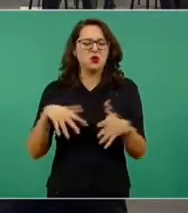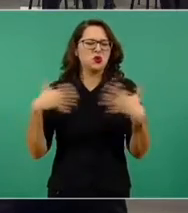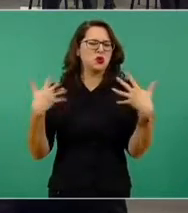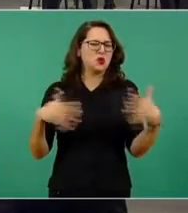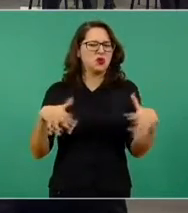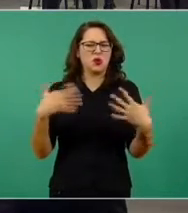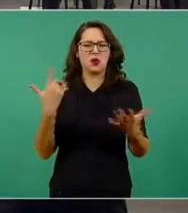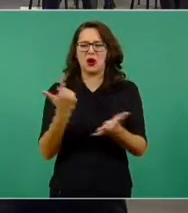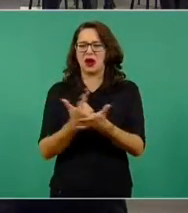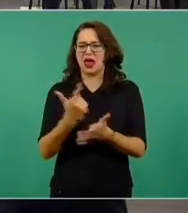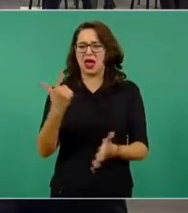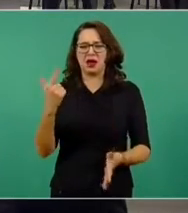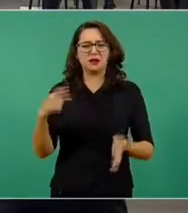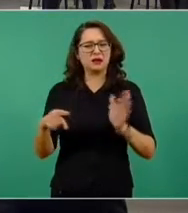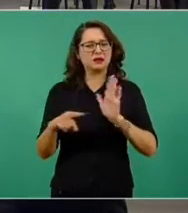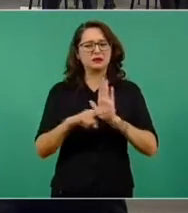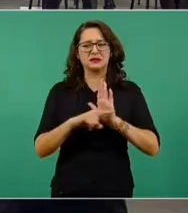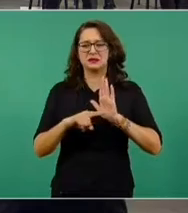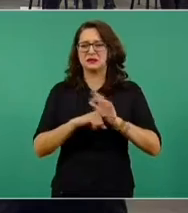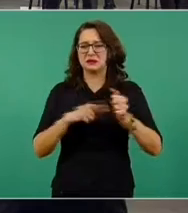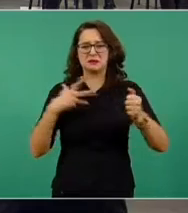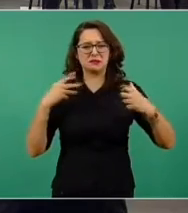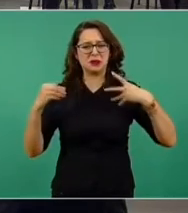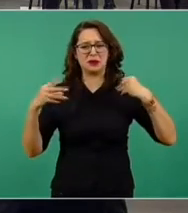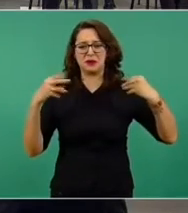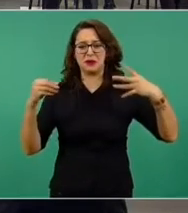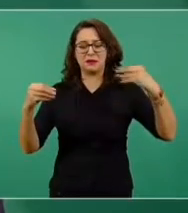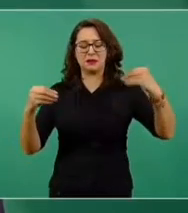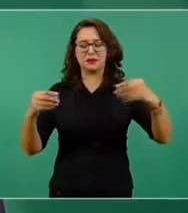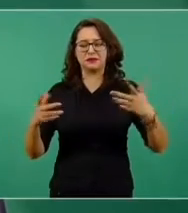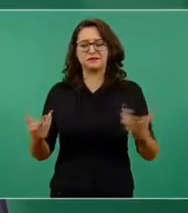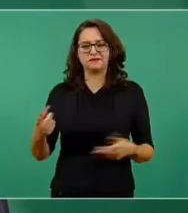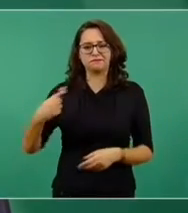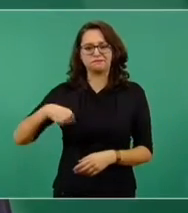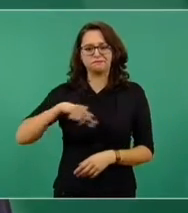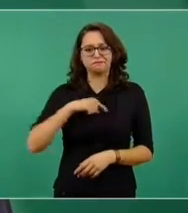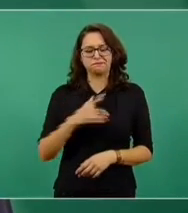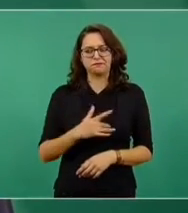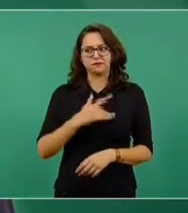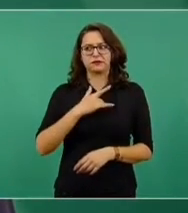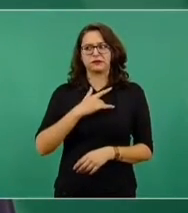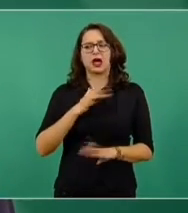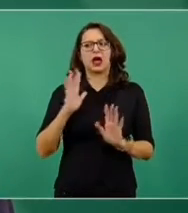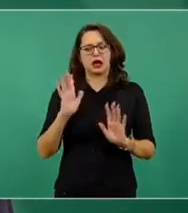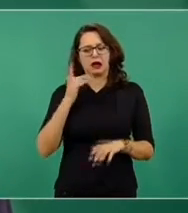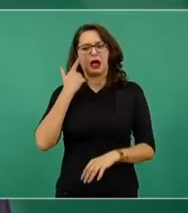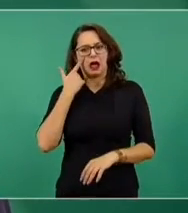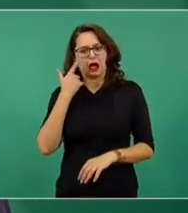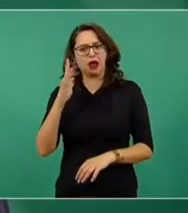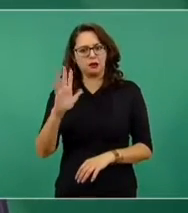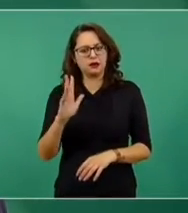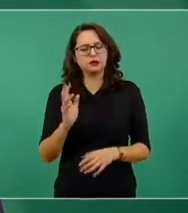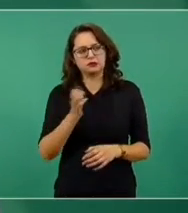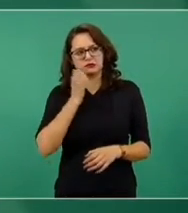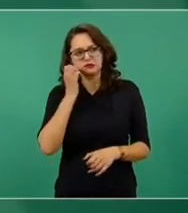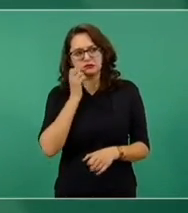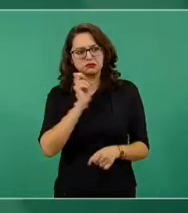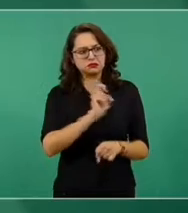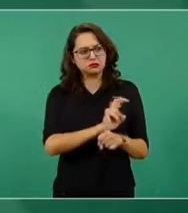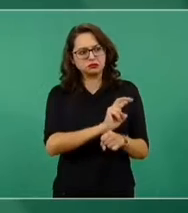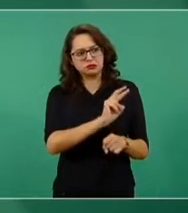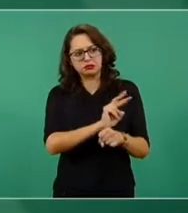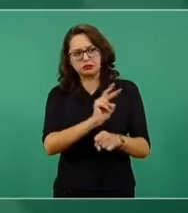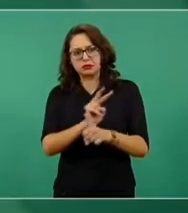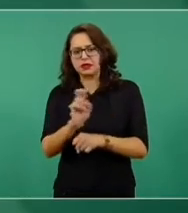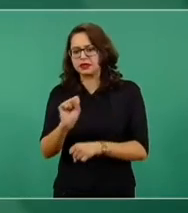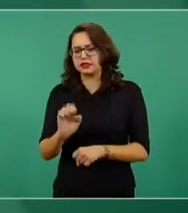impacto negativo. Esto desde luego lo tomamos en cuenta y hemos estado monitoreando estrechamente en combinación con